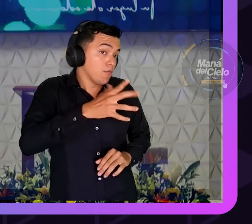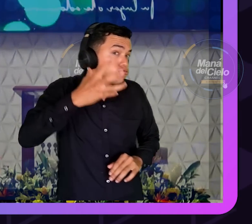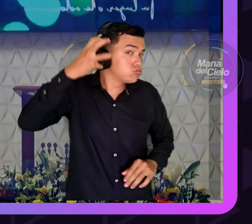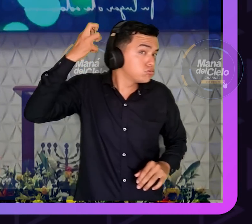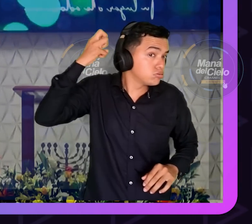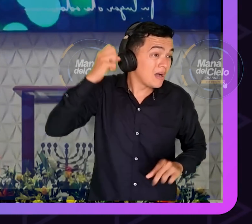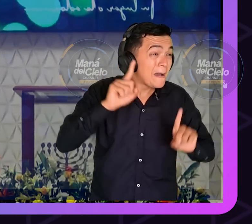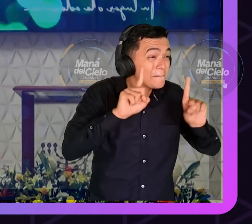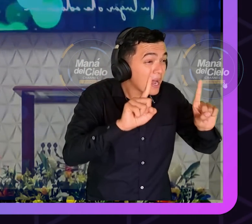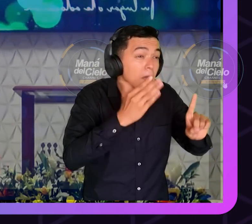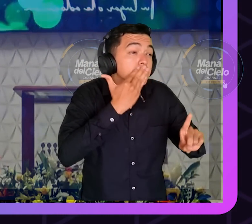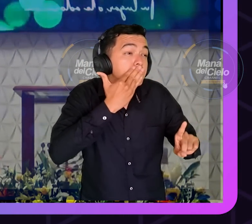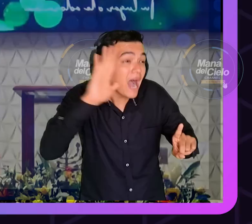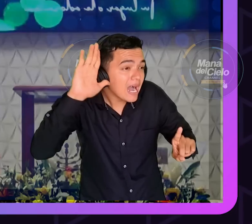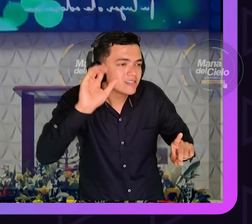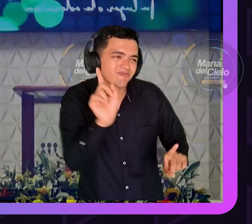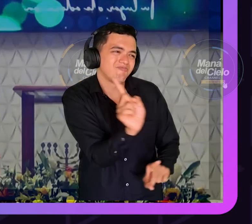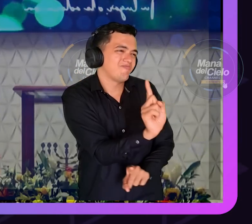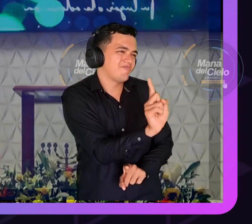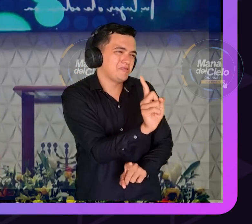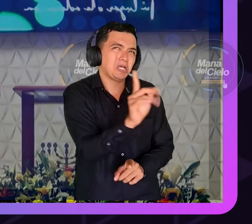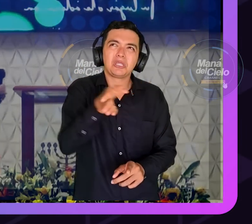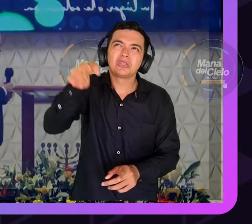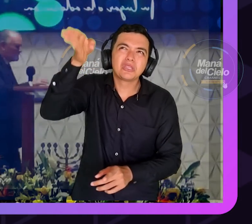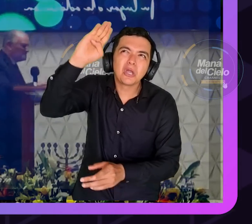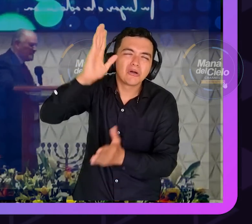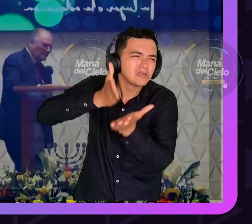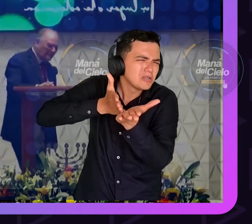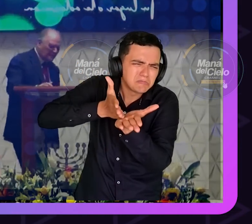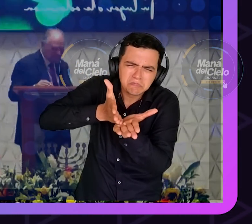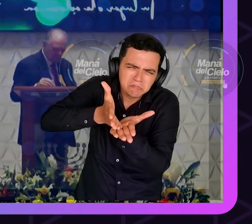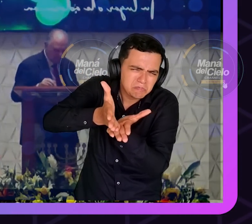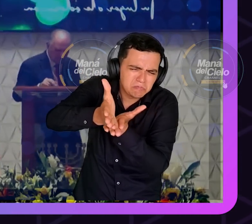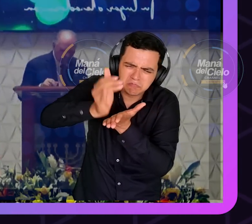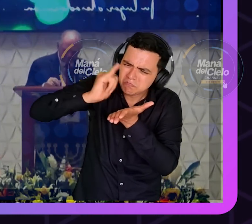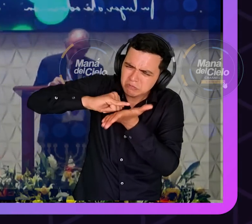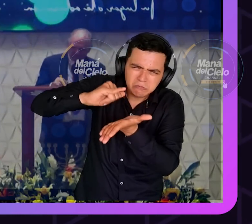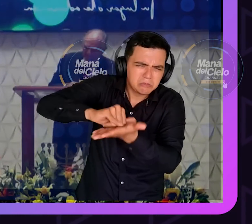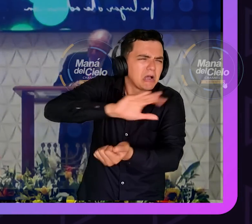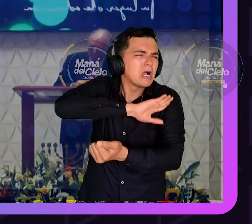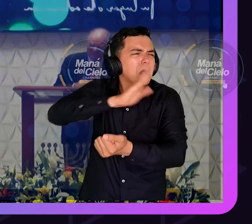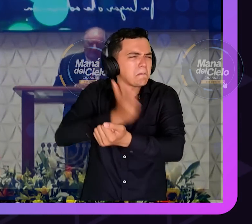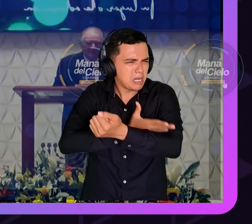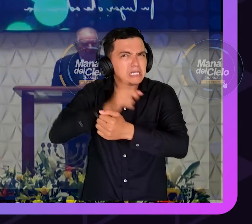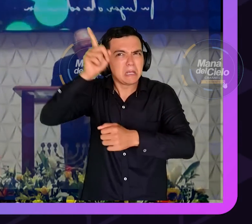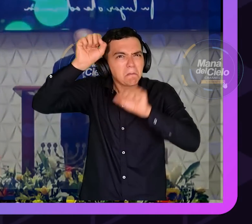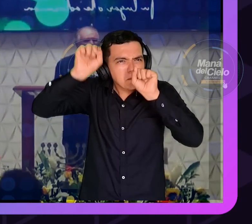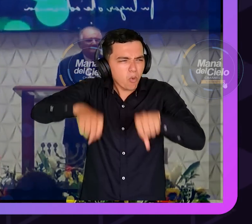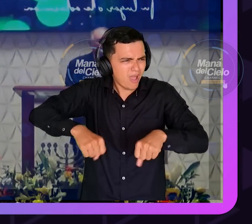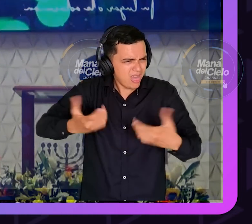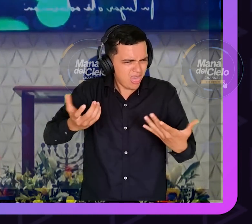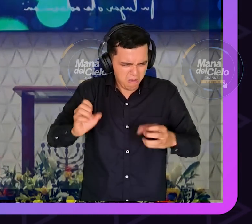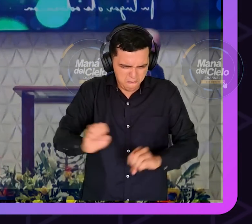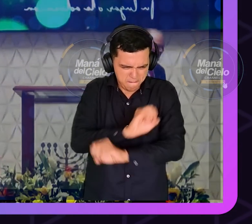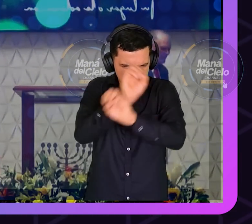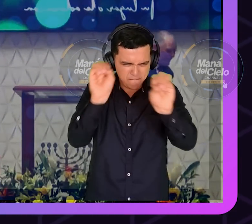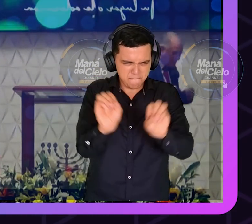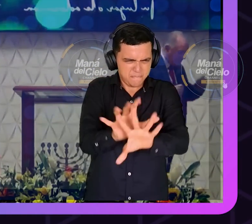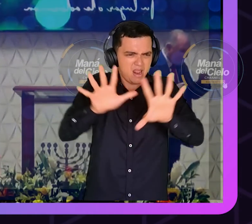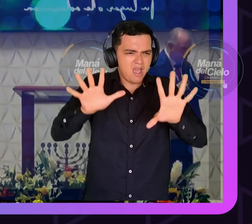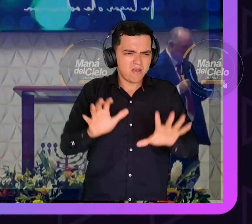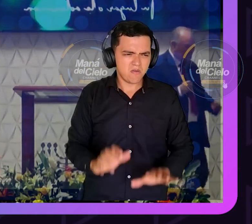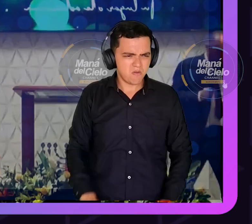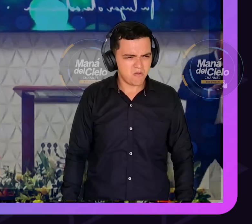confirmando la palabra con las señales con que se seguían amén así dice la Biblia